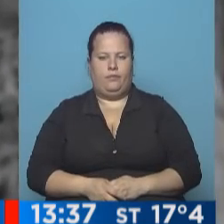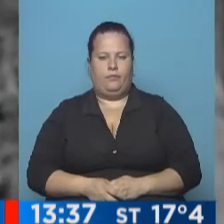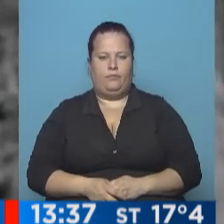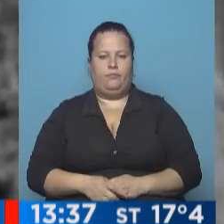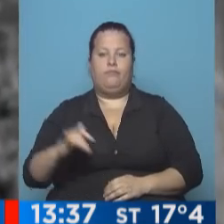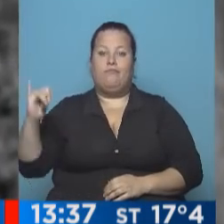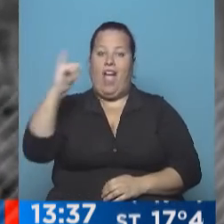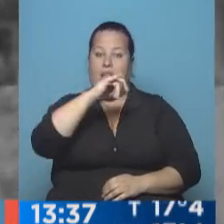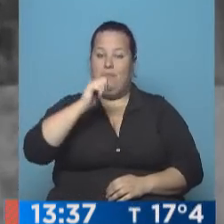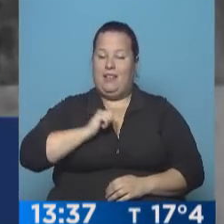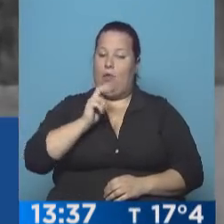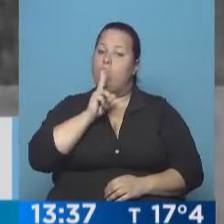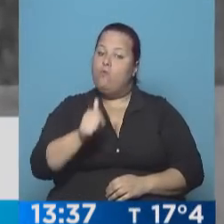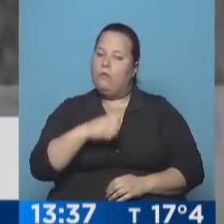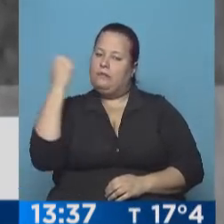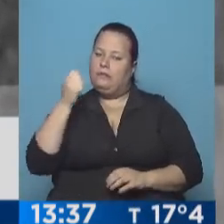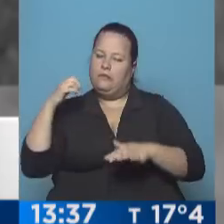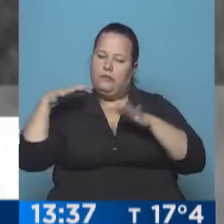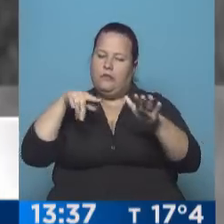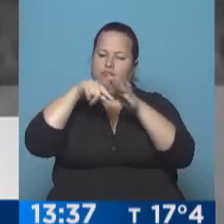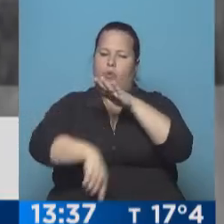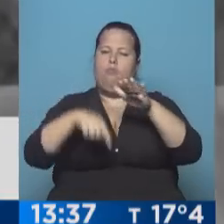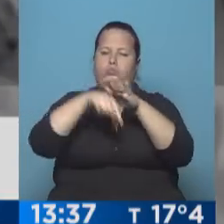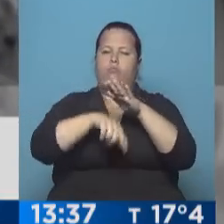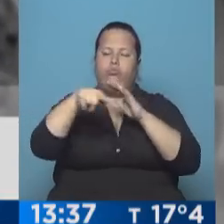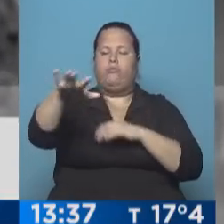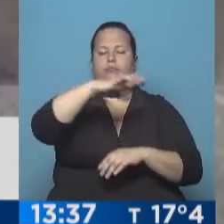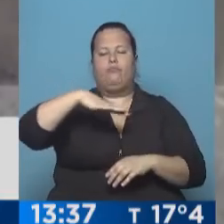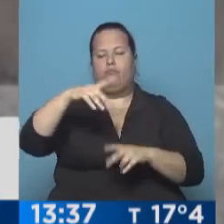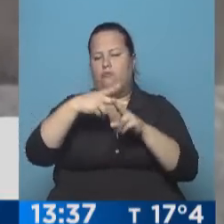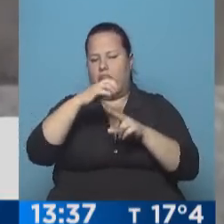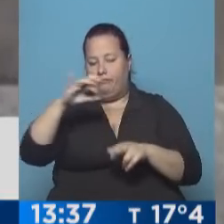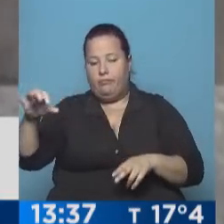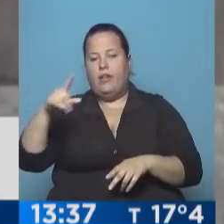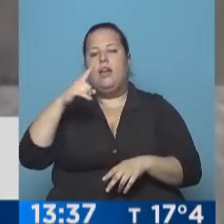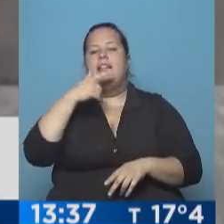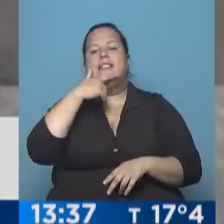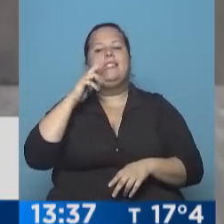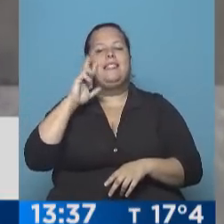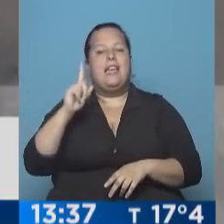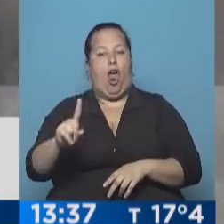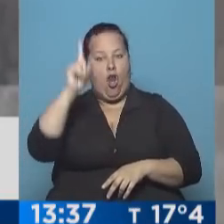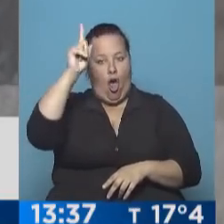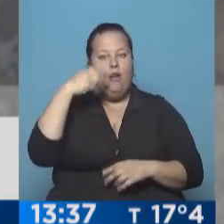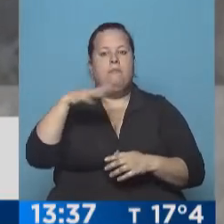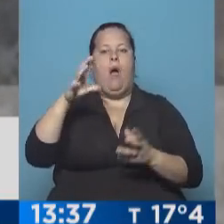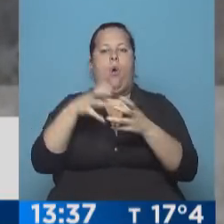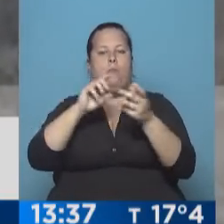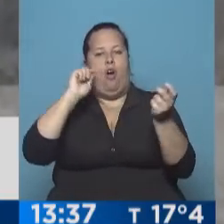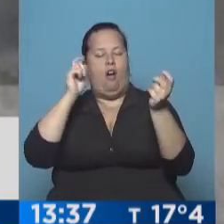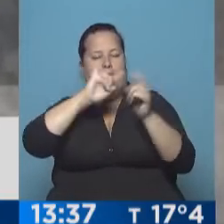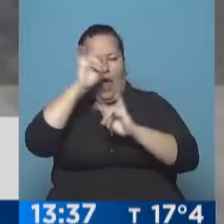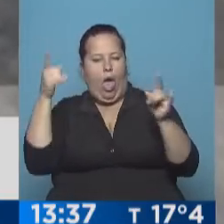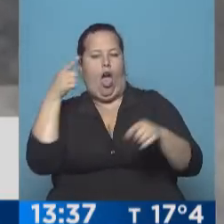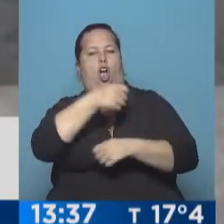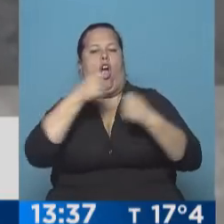Aviones militares rusos intensificaron los ataques en la ciudad de Kaf, Nabura, en el norte de Siria, dominada por los rebeldes que enfrentan